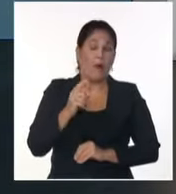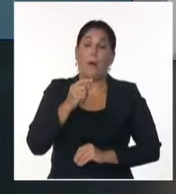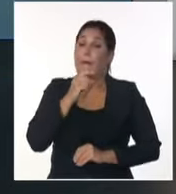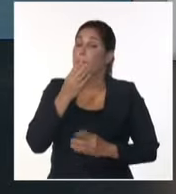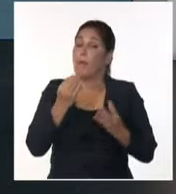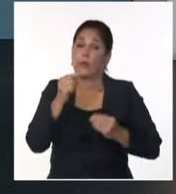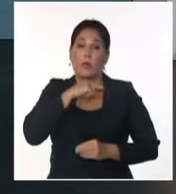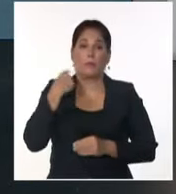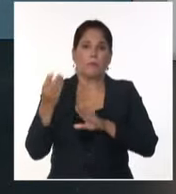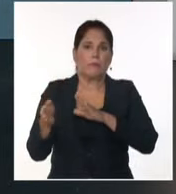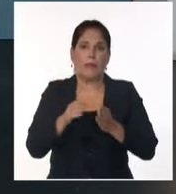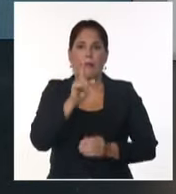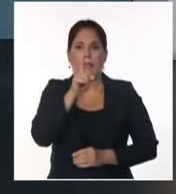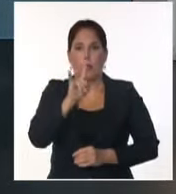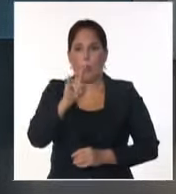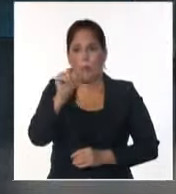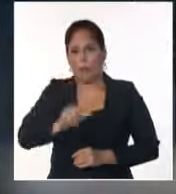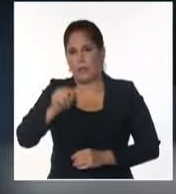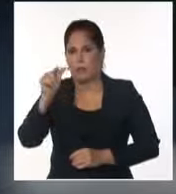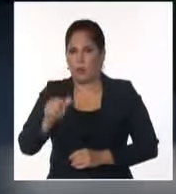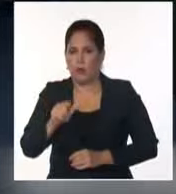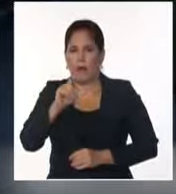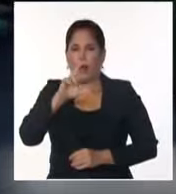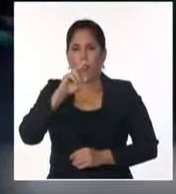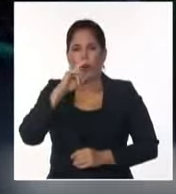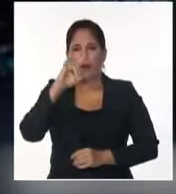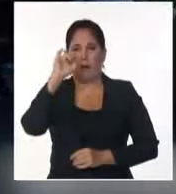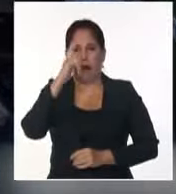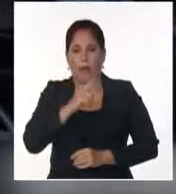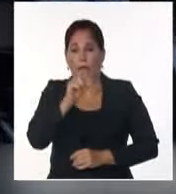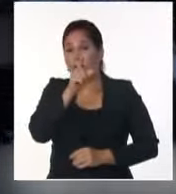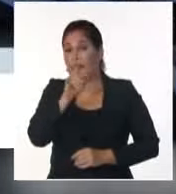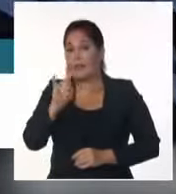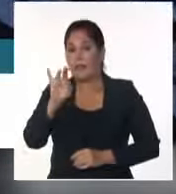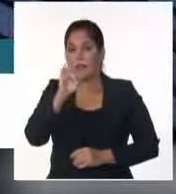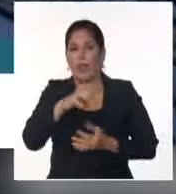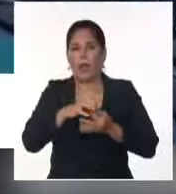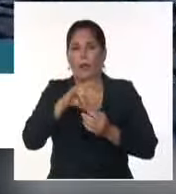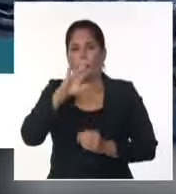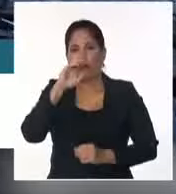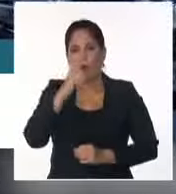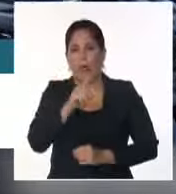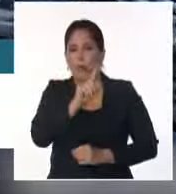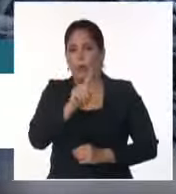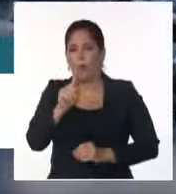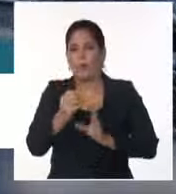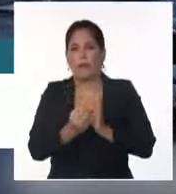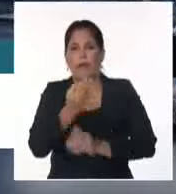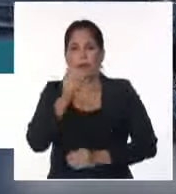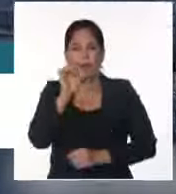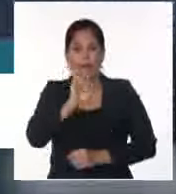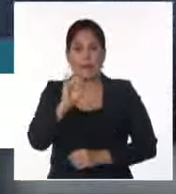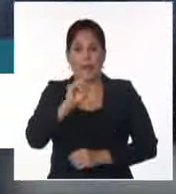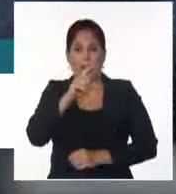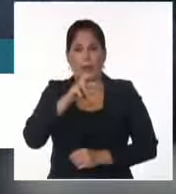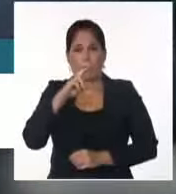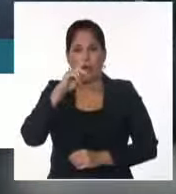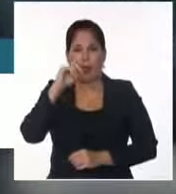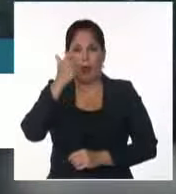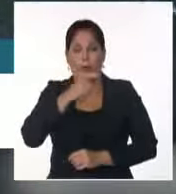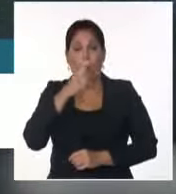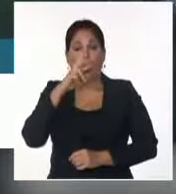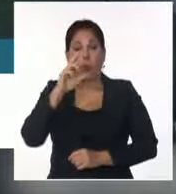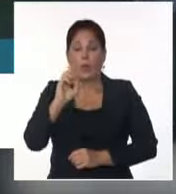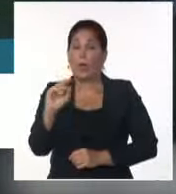de 19 personas en Carolina del Sur, 17 en Georgia, 11 en Florida, 6 en Carolina del Norte y 1